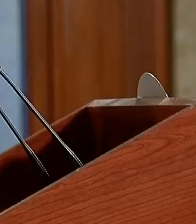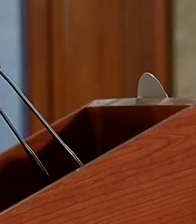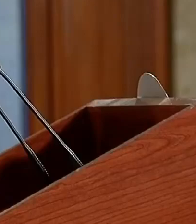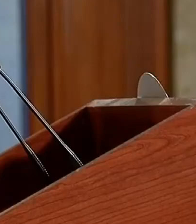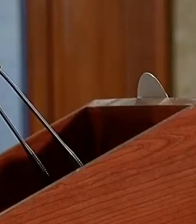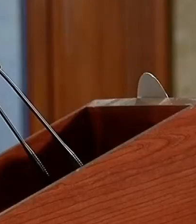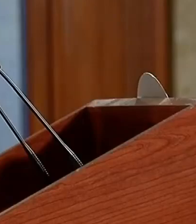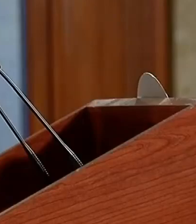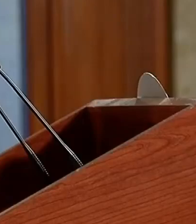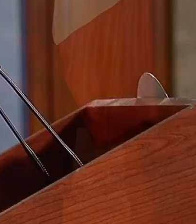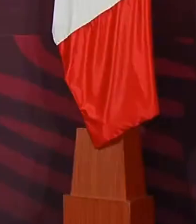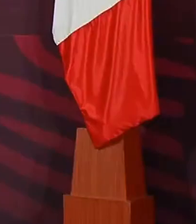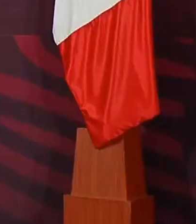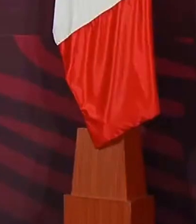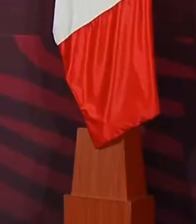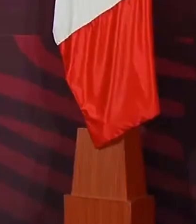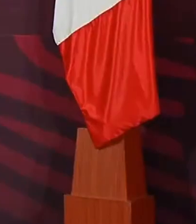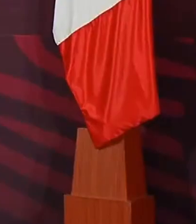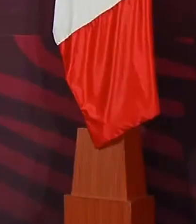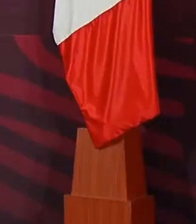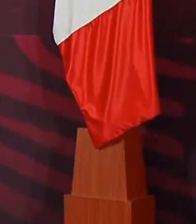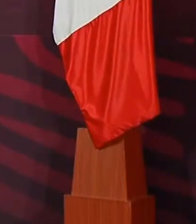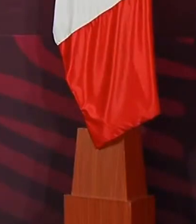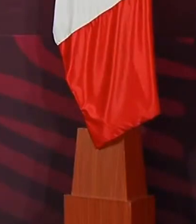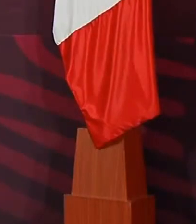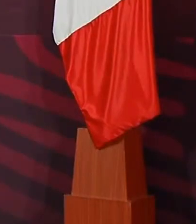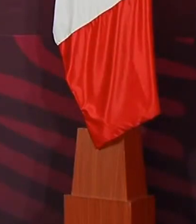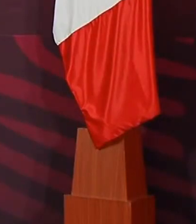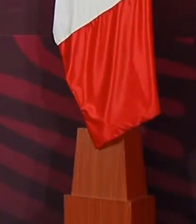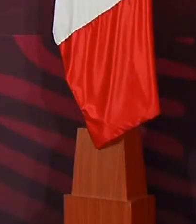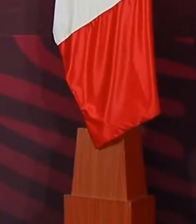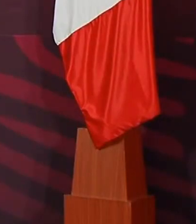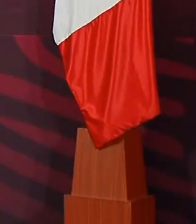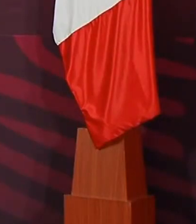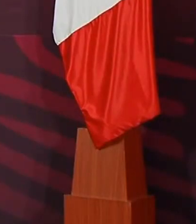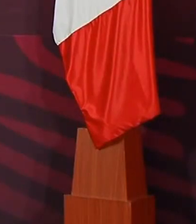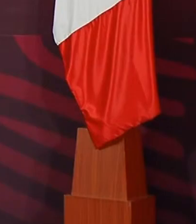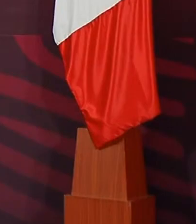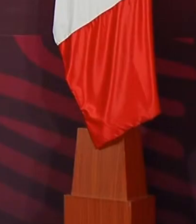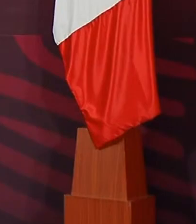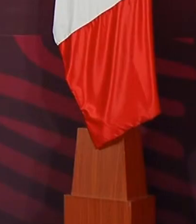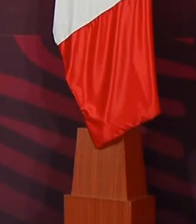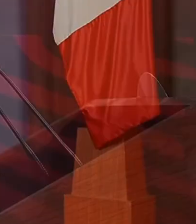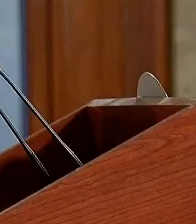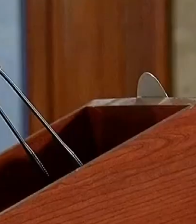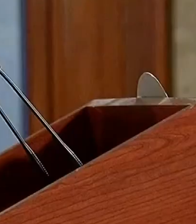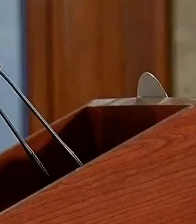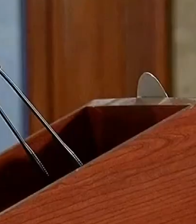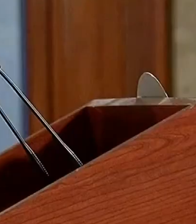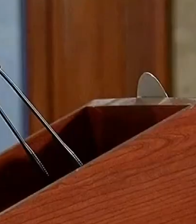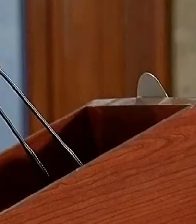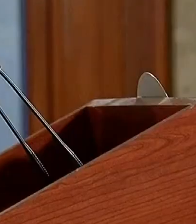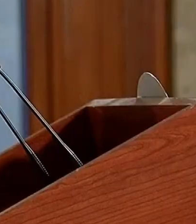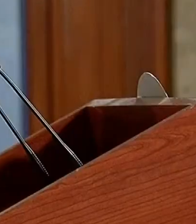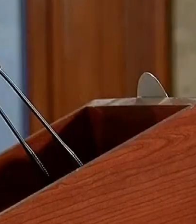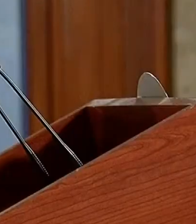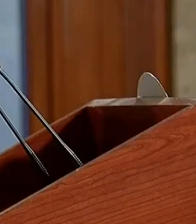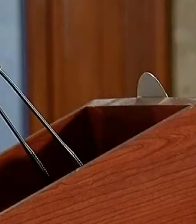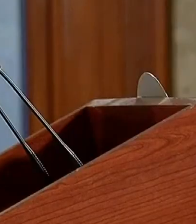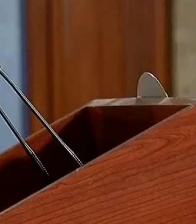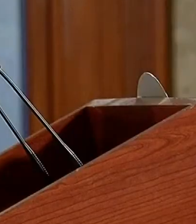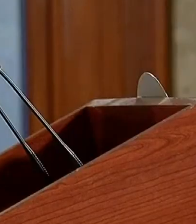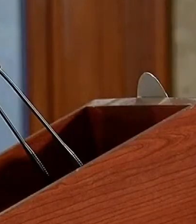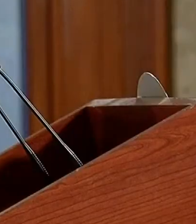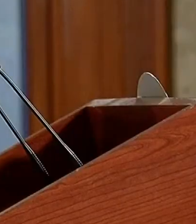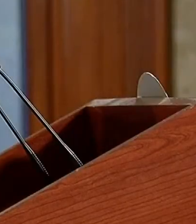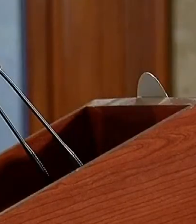Muchos trabajadores de Mexicana se sienten el día de hoy muy satisfechos,